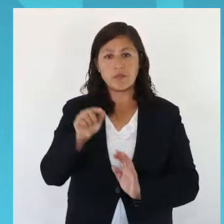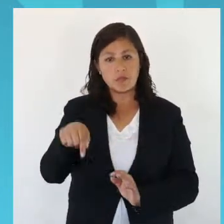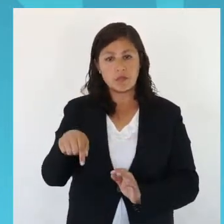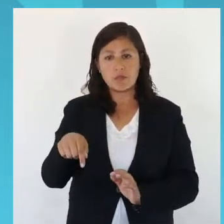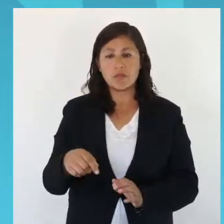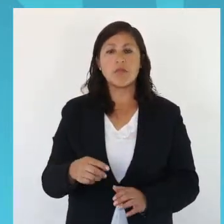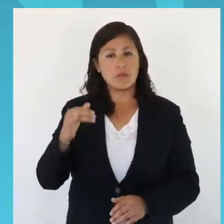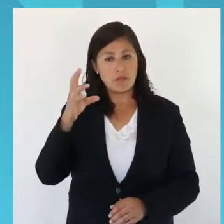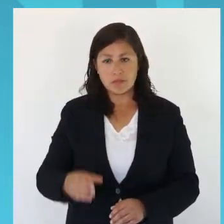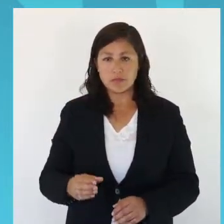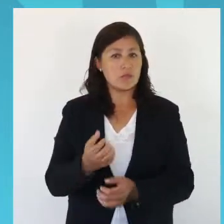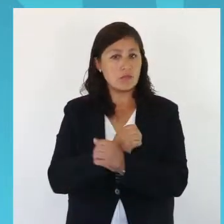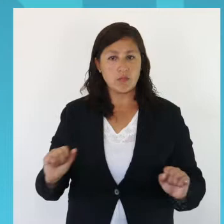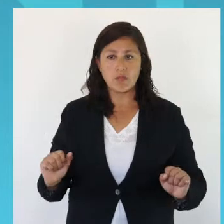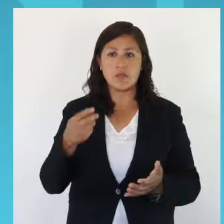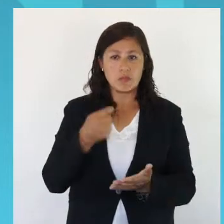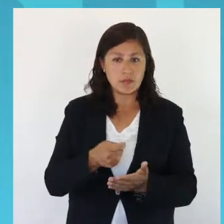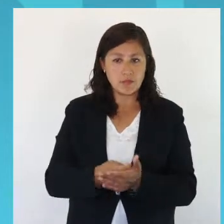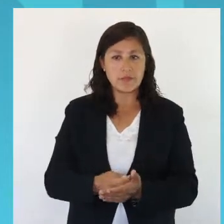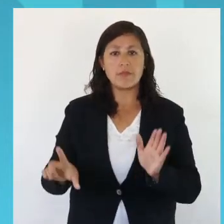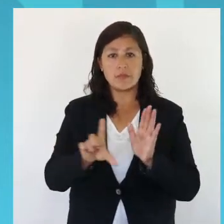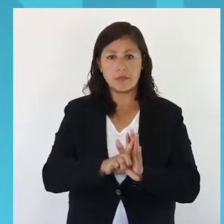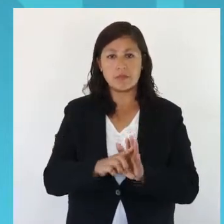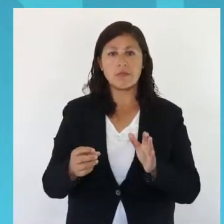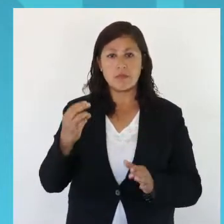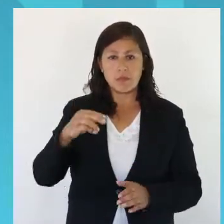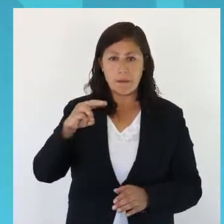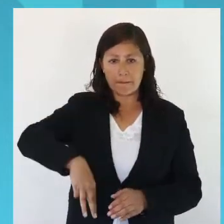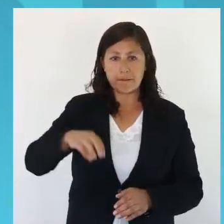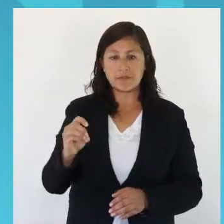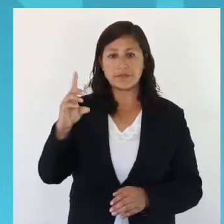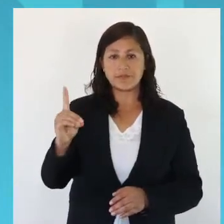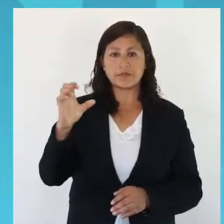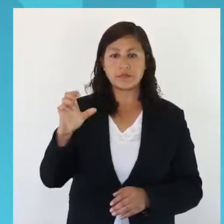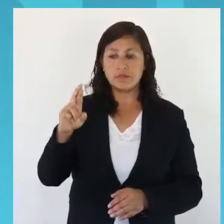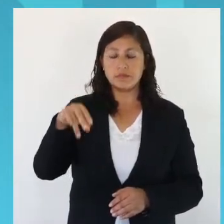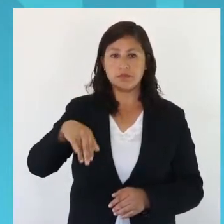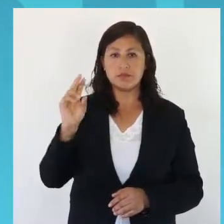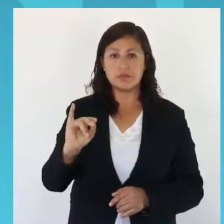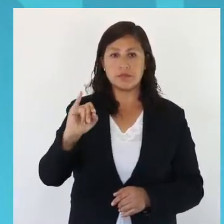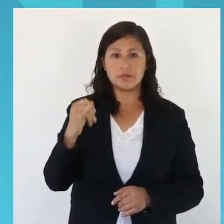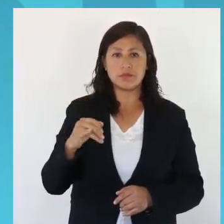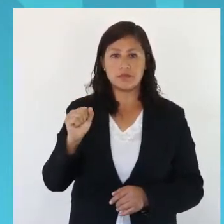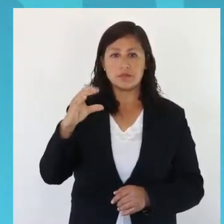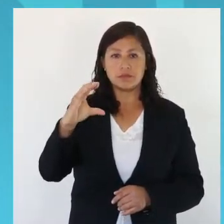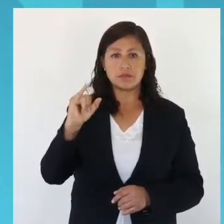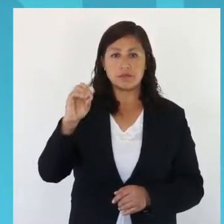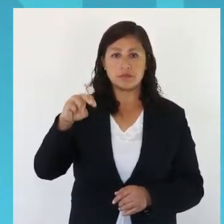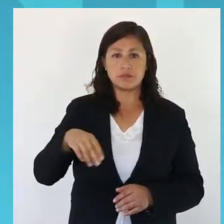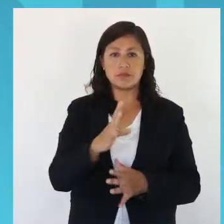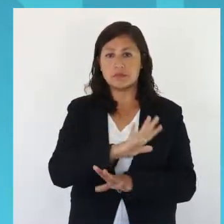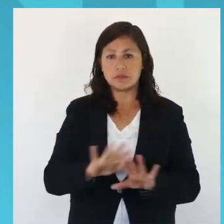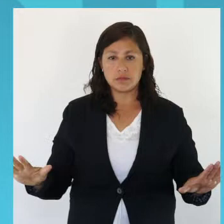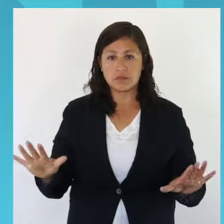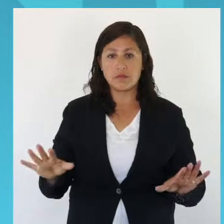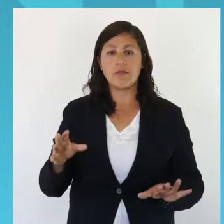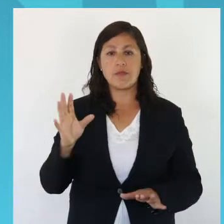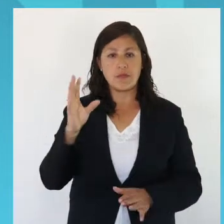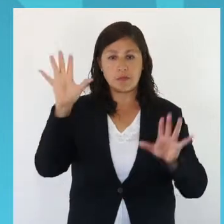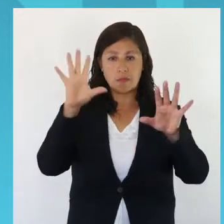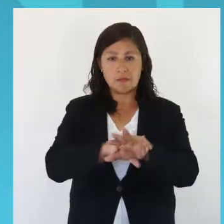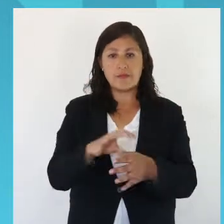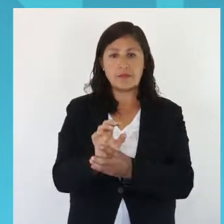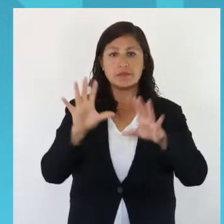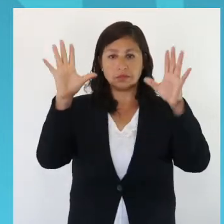agotadas todas estas instancias y si el infractor persiste en no pagar la multa, la Ley de Modernización eliminó la reclusión total, como